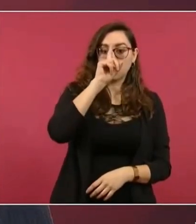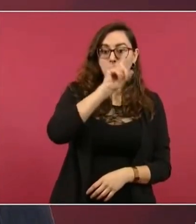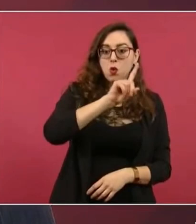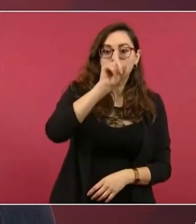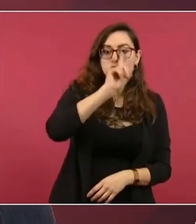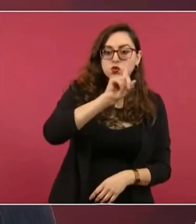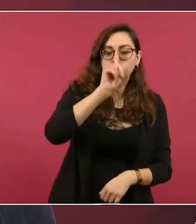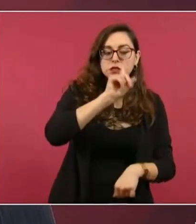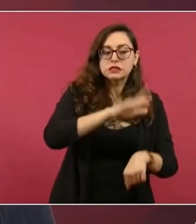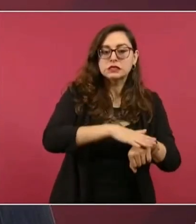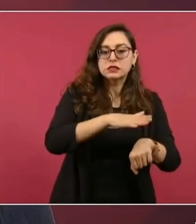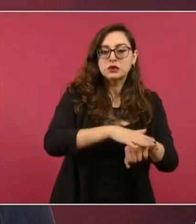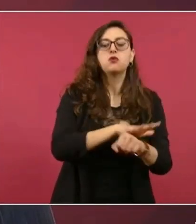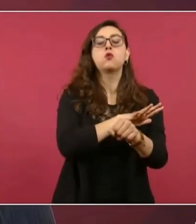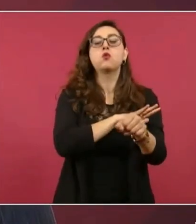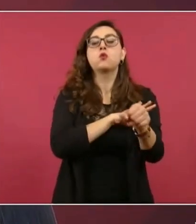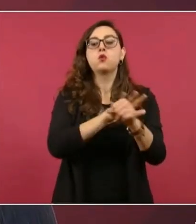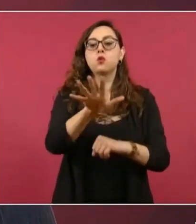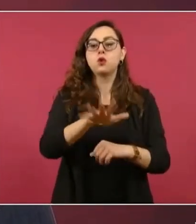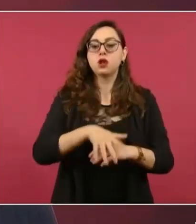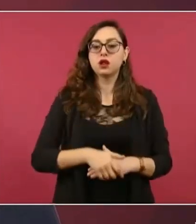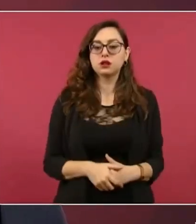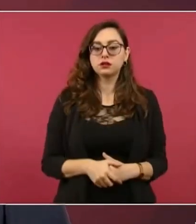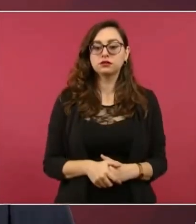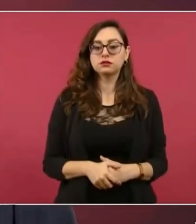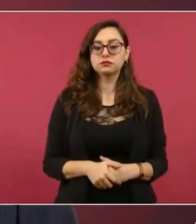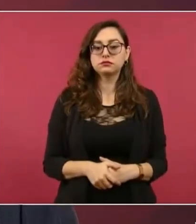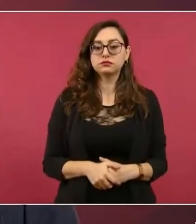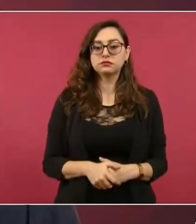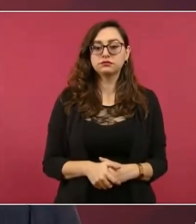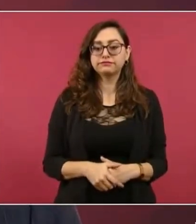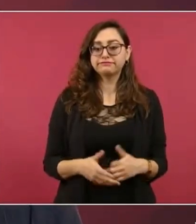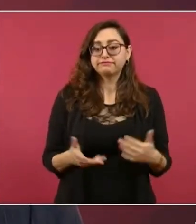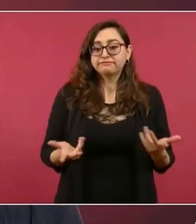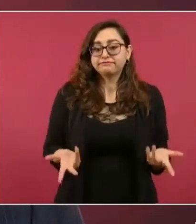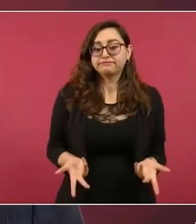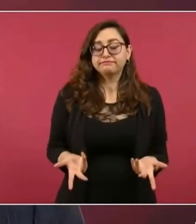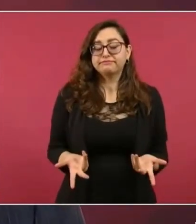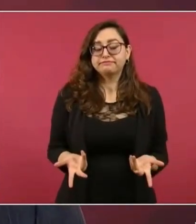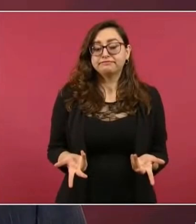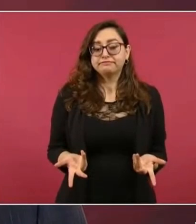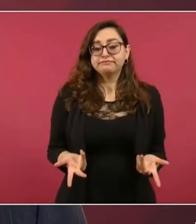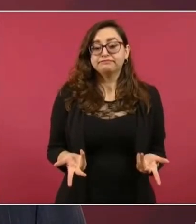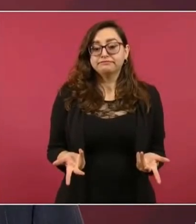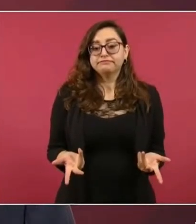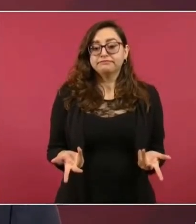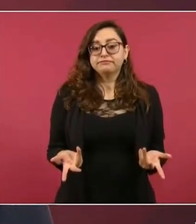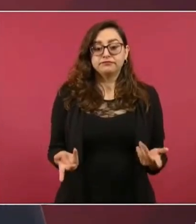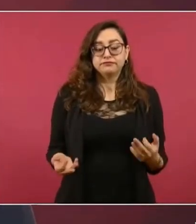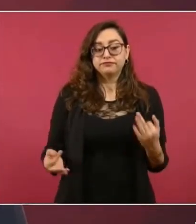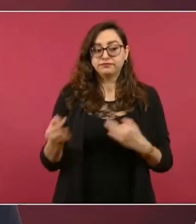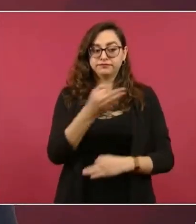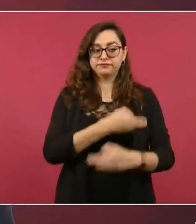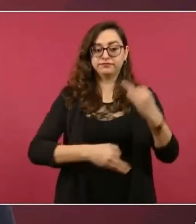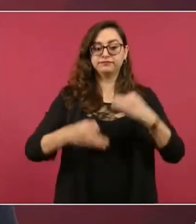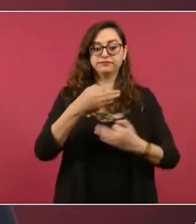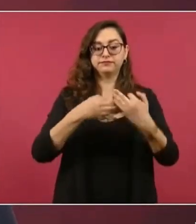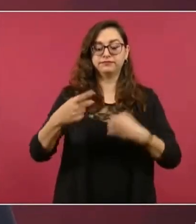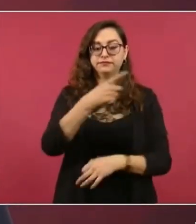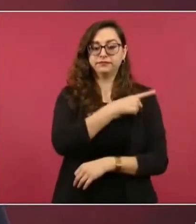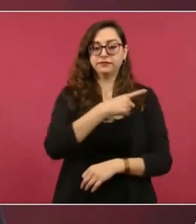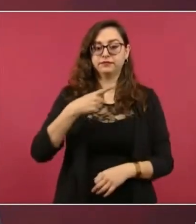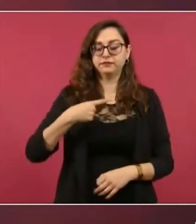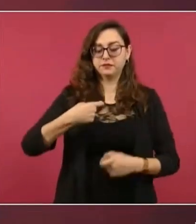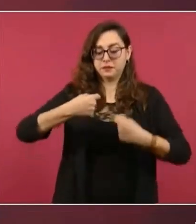todos aprendamos a autolimitarnos. Pero